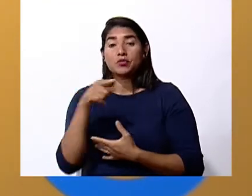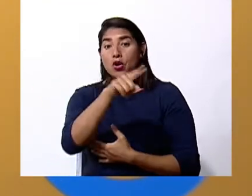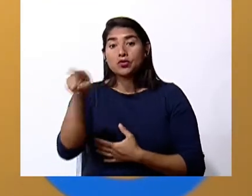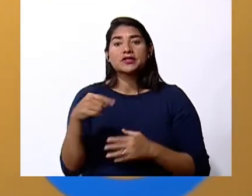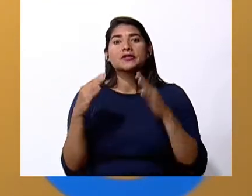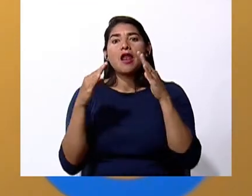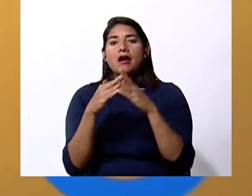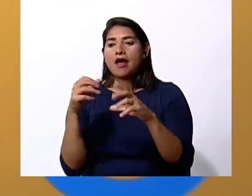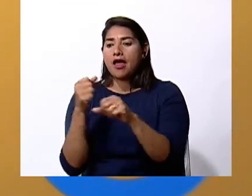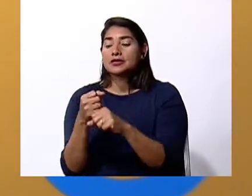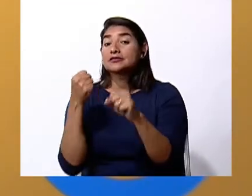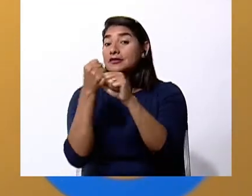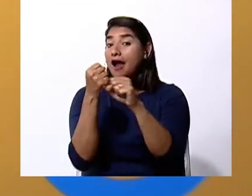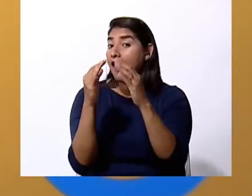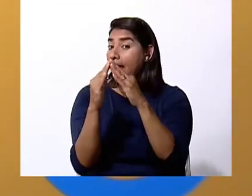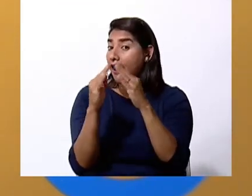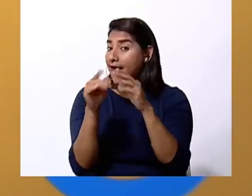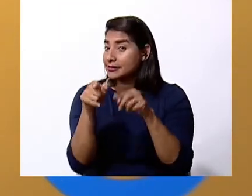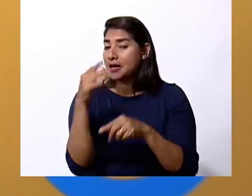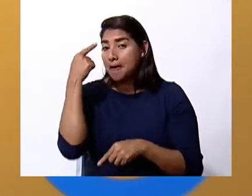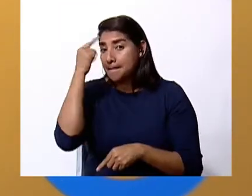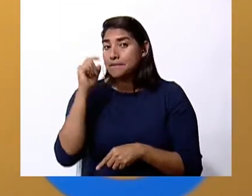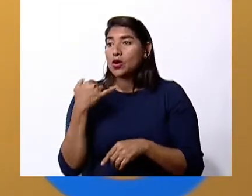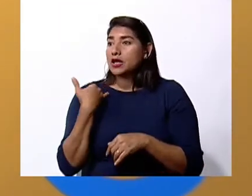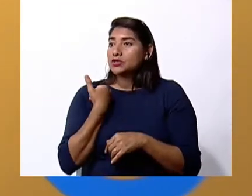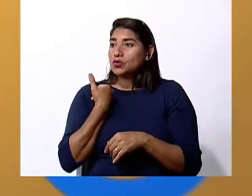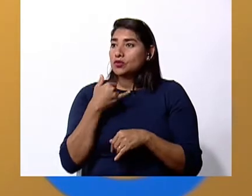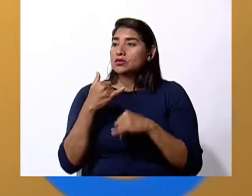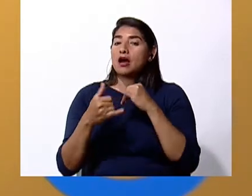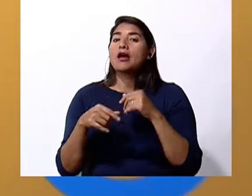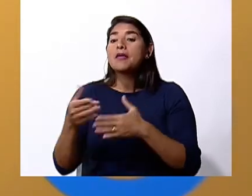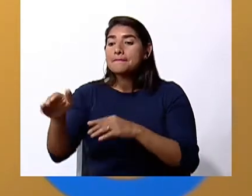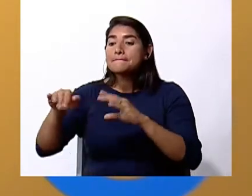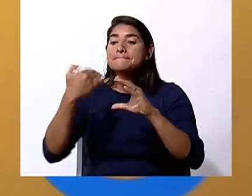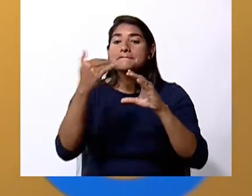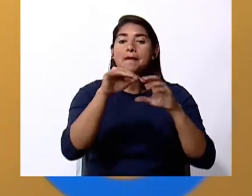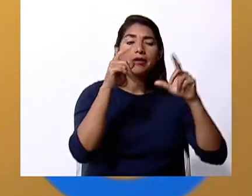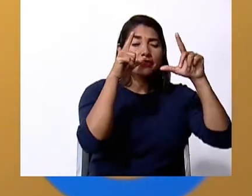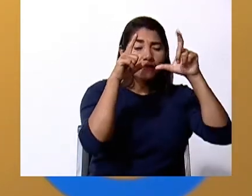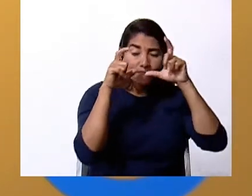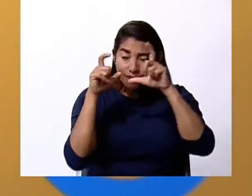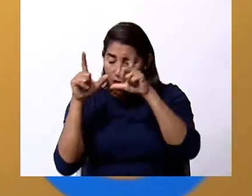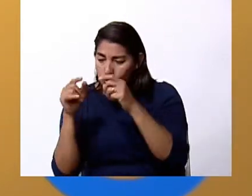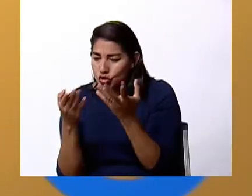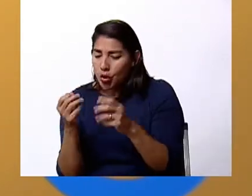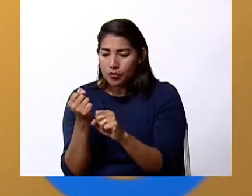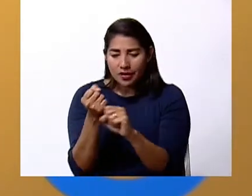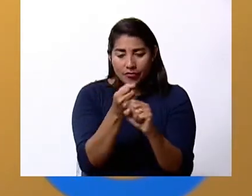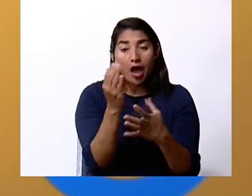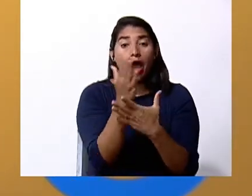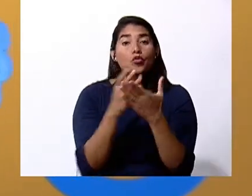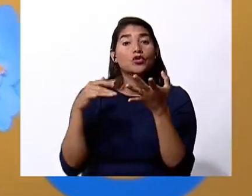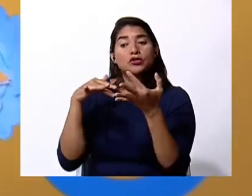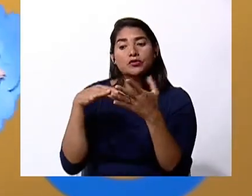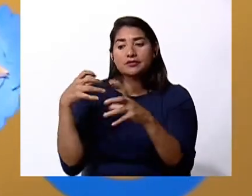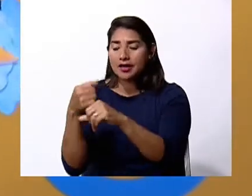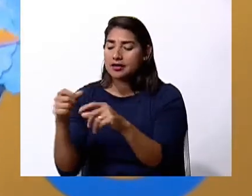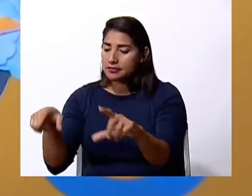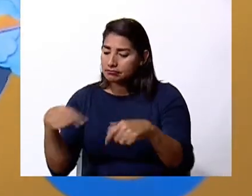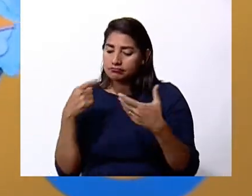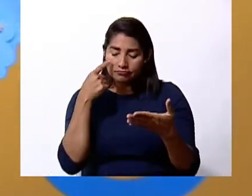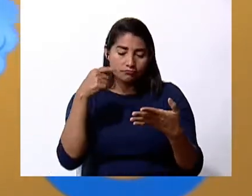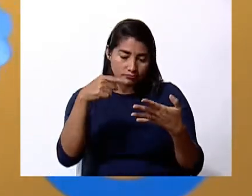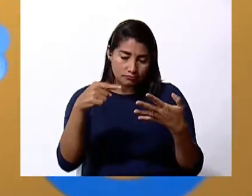y que te quede tarea en la casa porque yo estoy recibiendo fotos de los trabajos que ciertos estudiantes están haciendo.